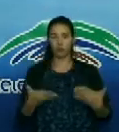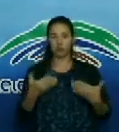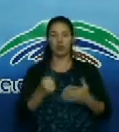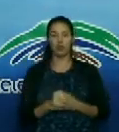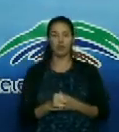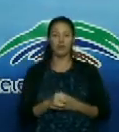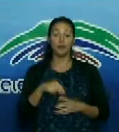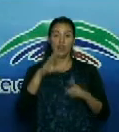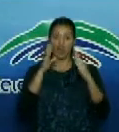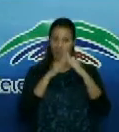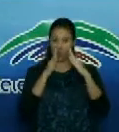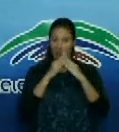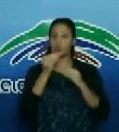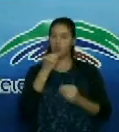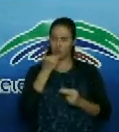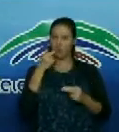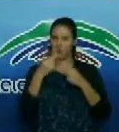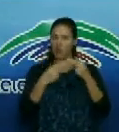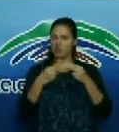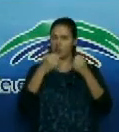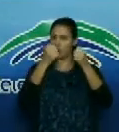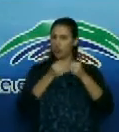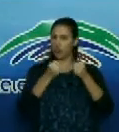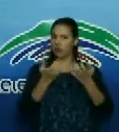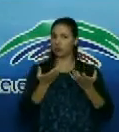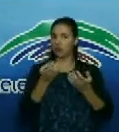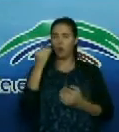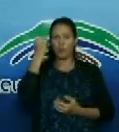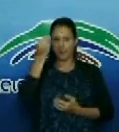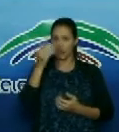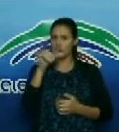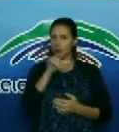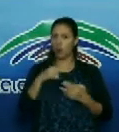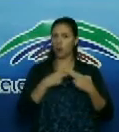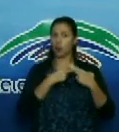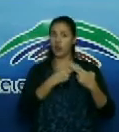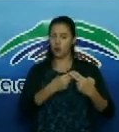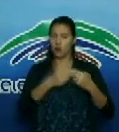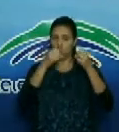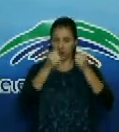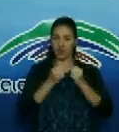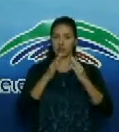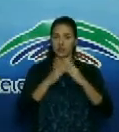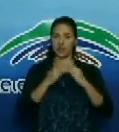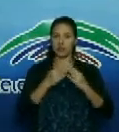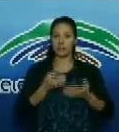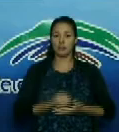hogares podemos hacer la diferencia piense como un héroe quédese en casa